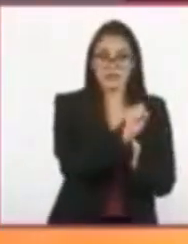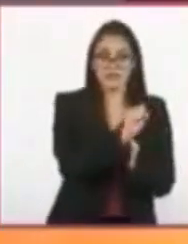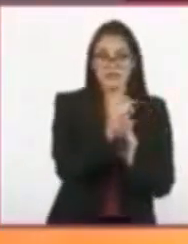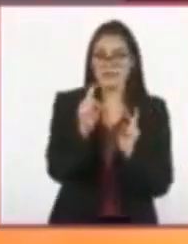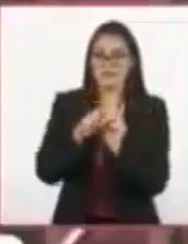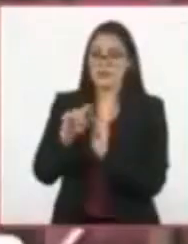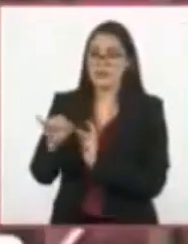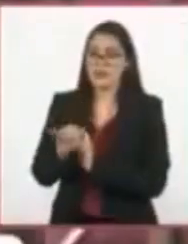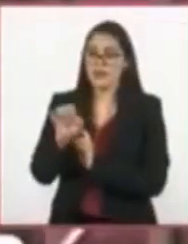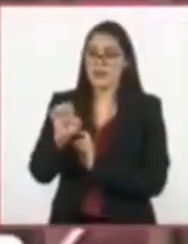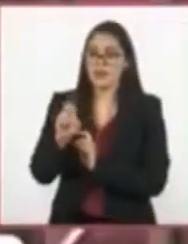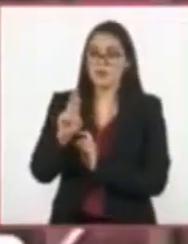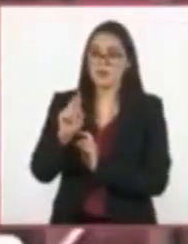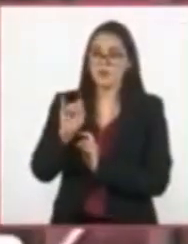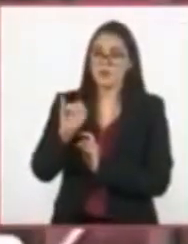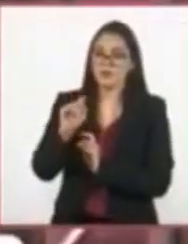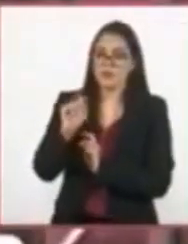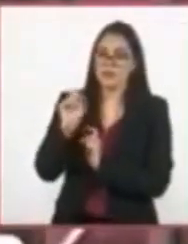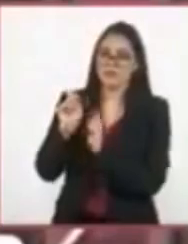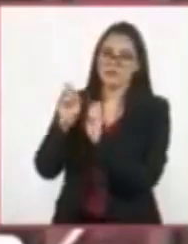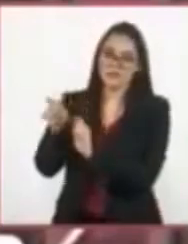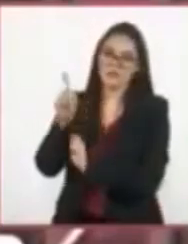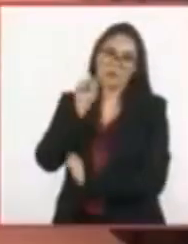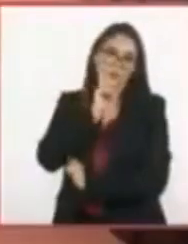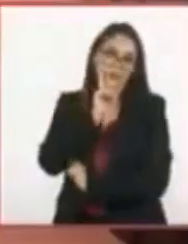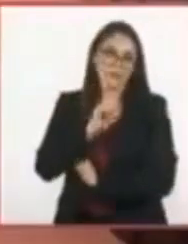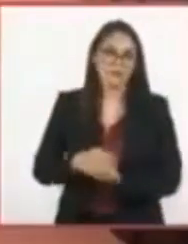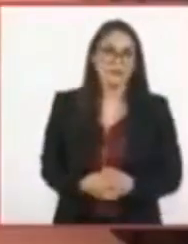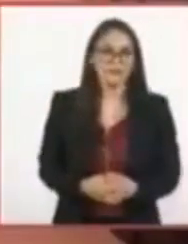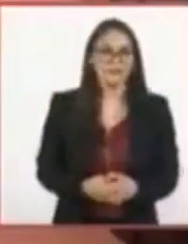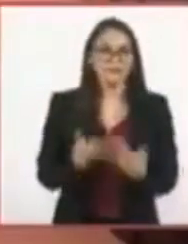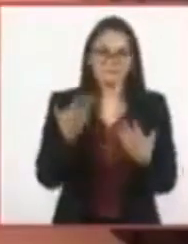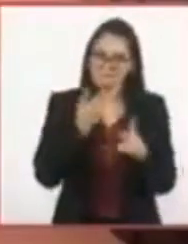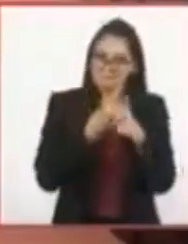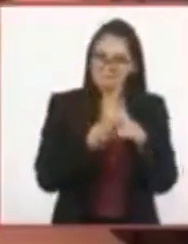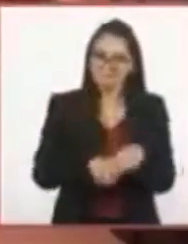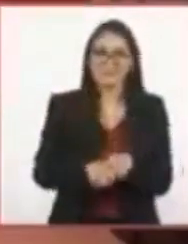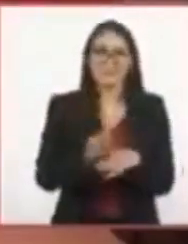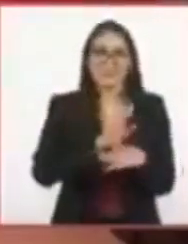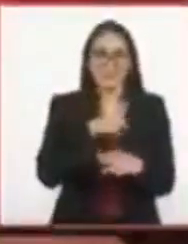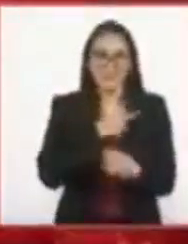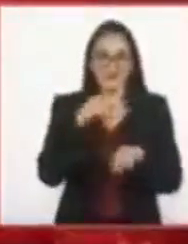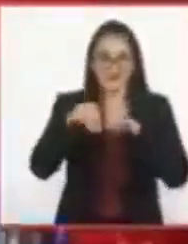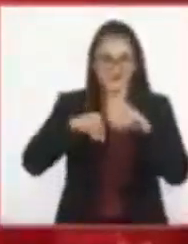jesuitas para Gabriela Mistral. ¡Comienza el tiempo!